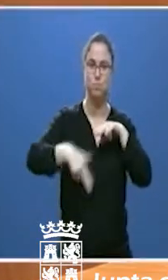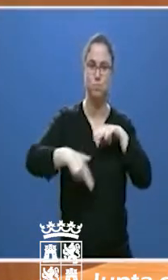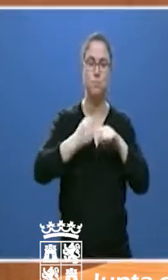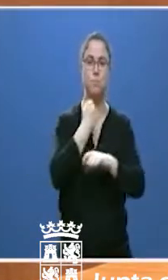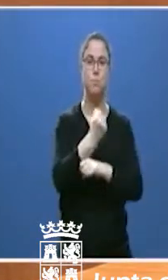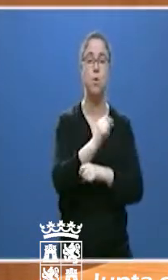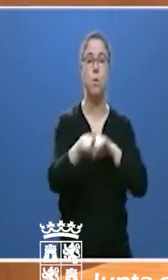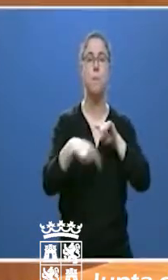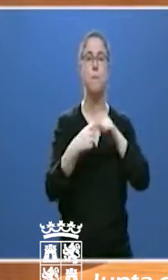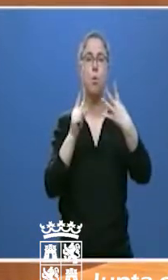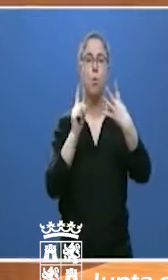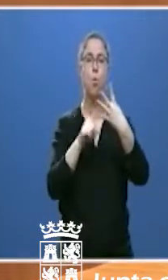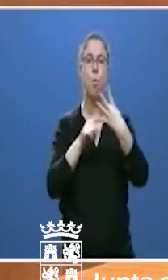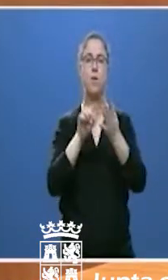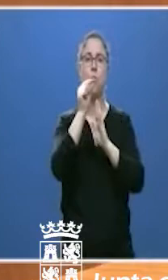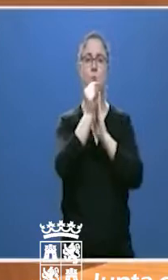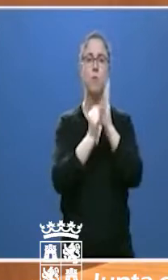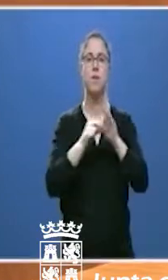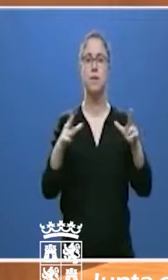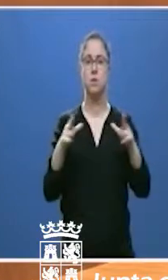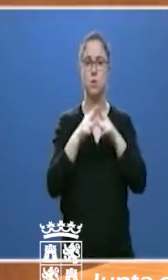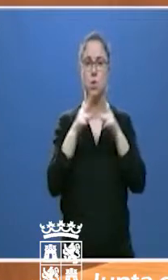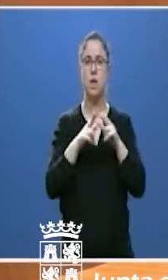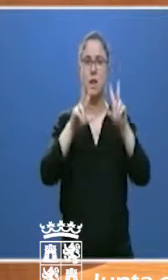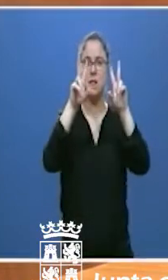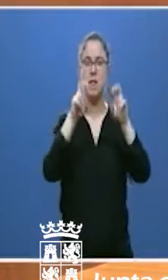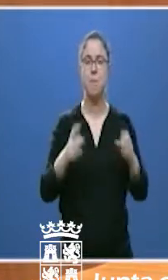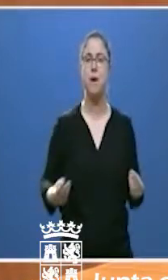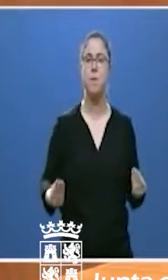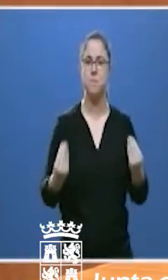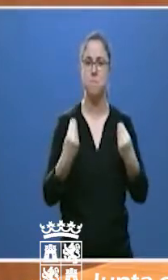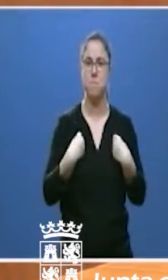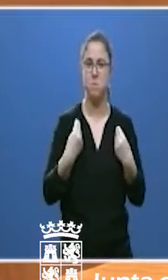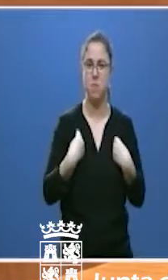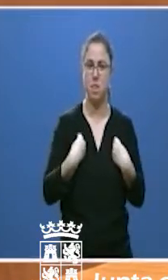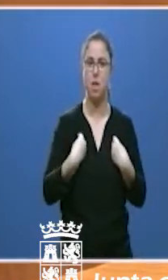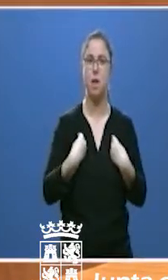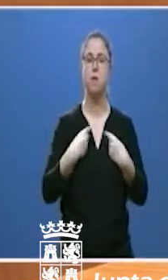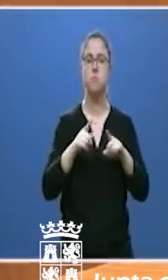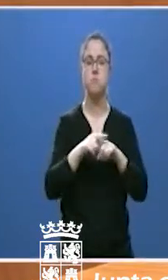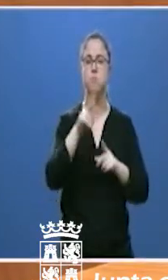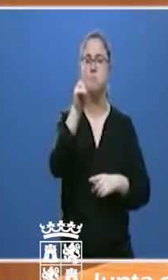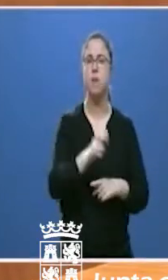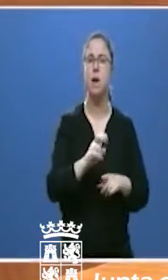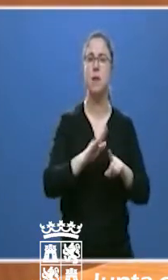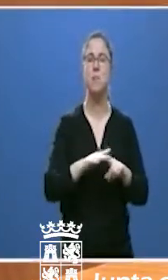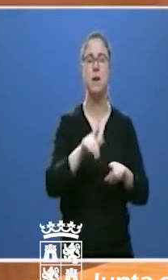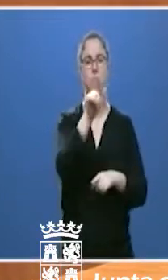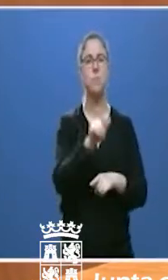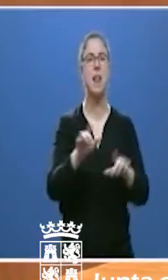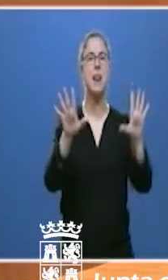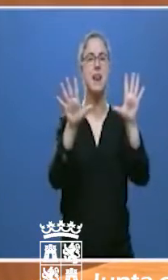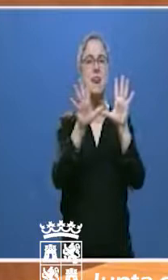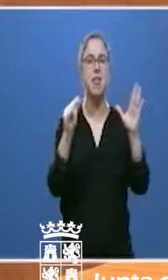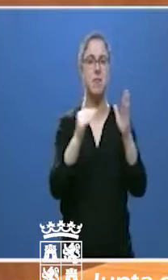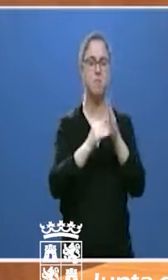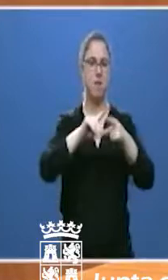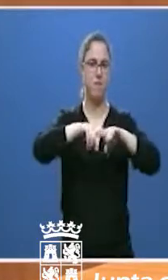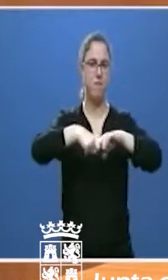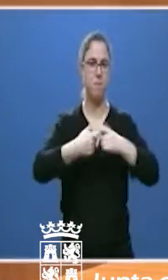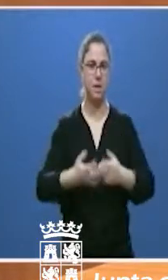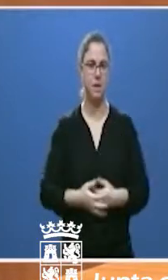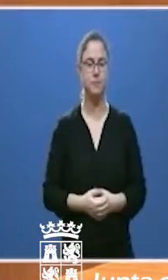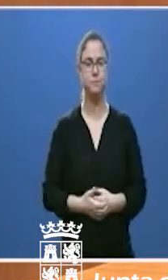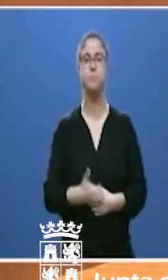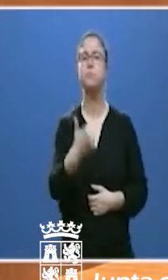adoptamos medidas sociales en materias de vivienda que pueden beneficiar a cerca de 10.000 familias. Voy a poner